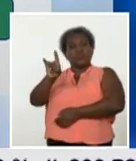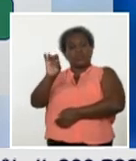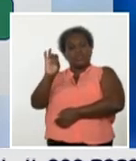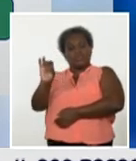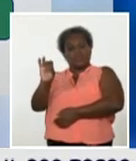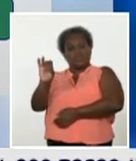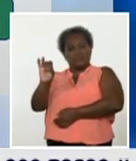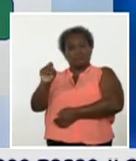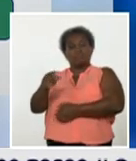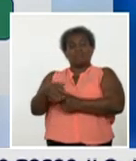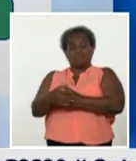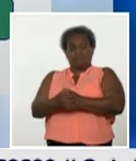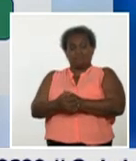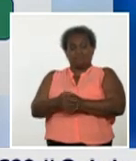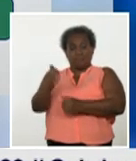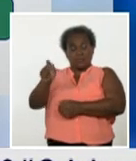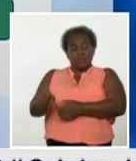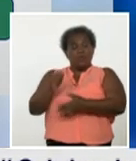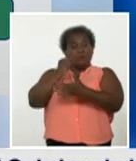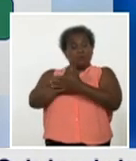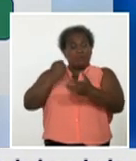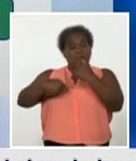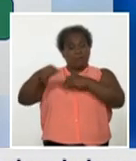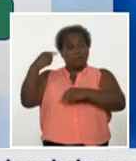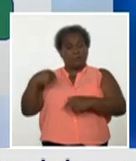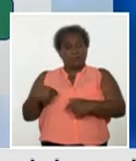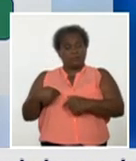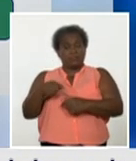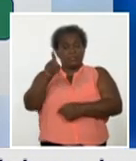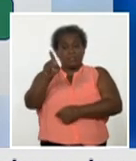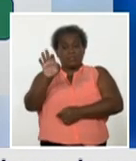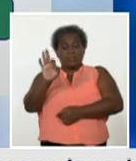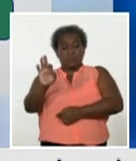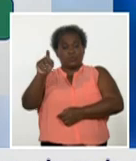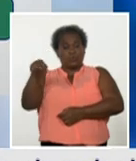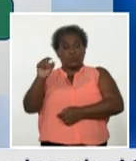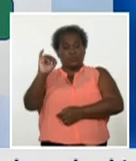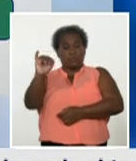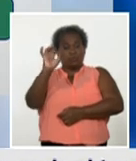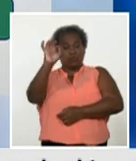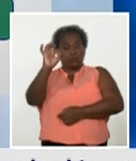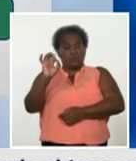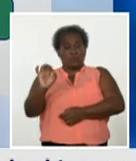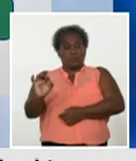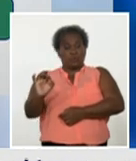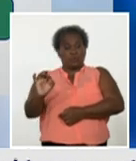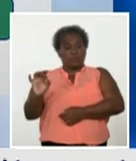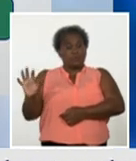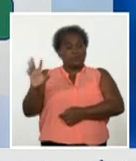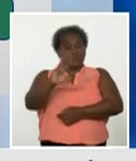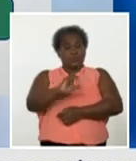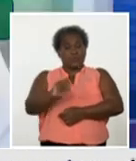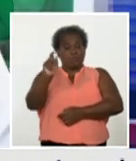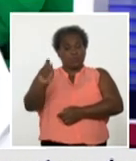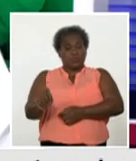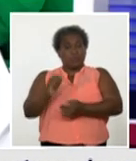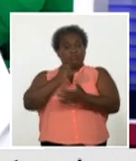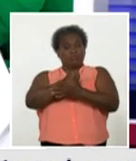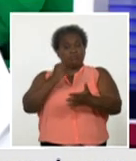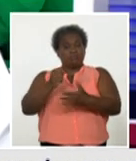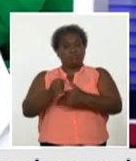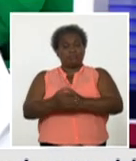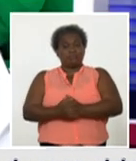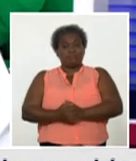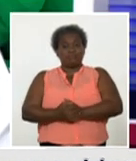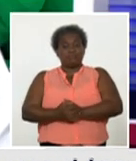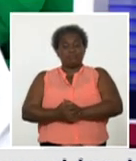pacientes se diagnosticaron ayer. El 18,6% de todos los casos diagnosticados. Ahí